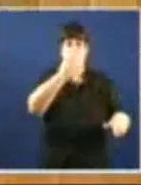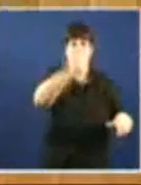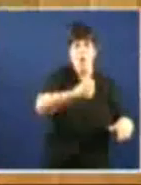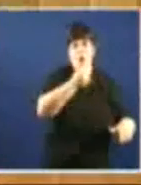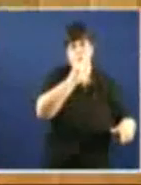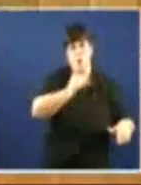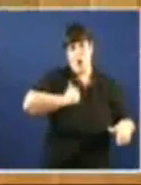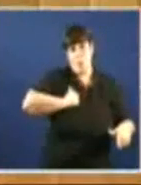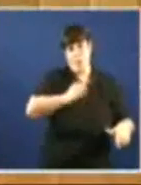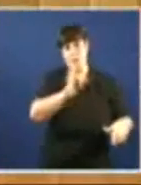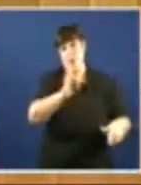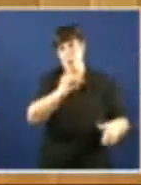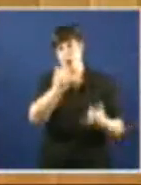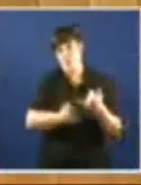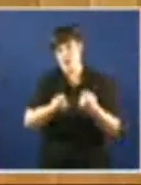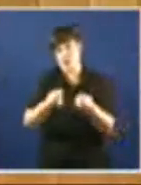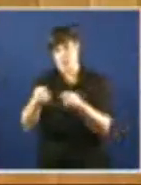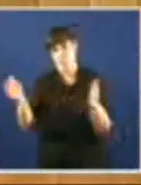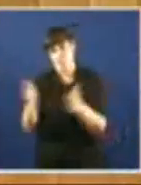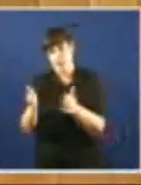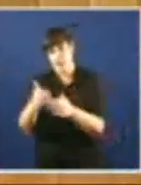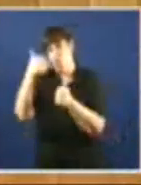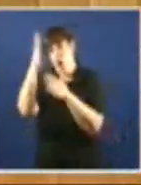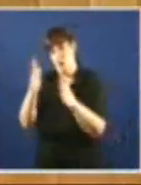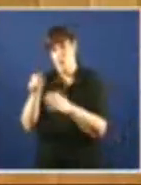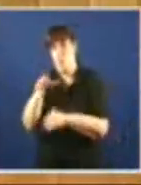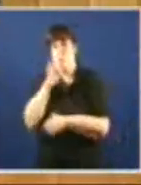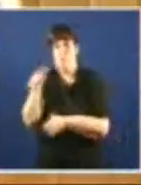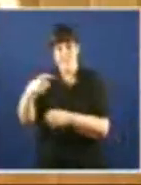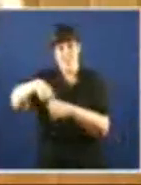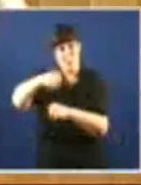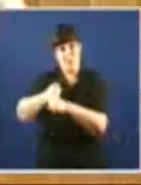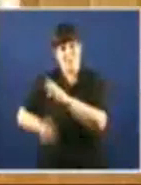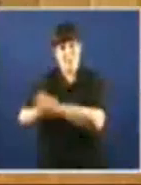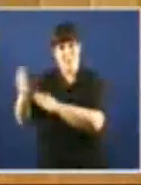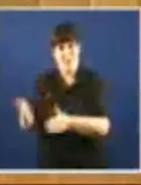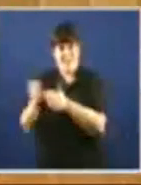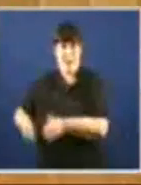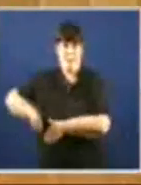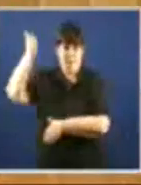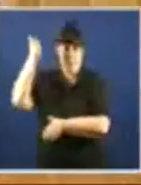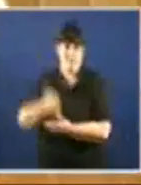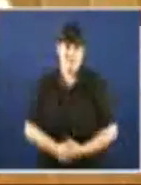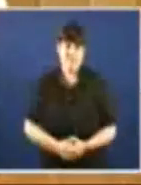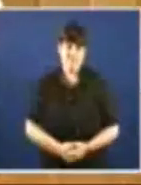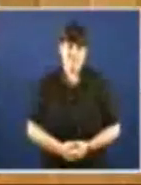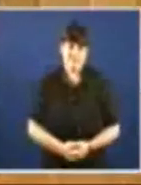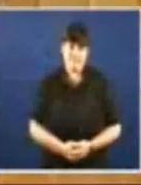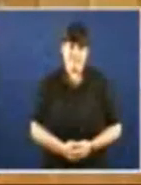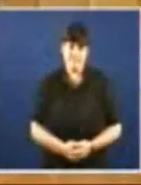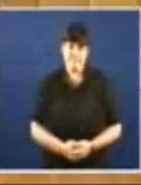E potenciar O pequeno comercio De cercanía Que crea Catro veces máis Emprego E que deixe a riqueza No país Podense Facer